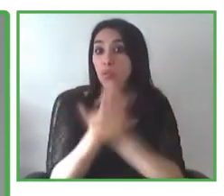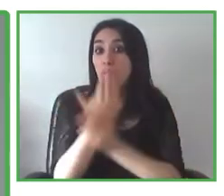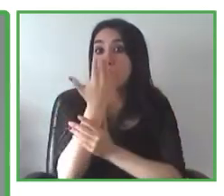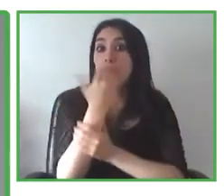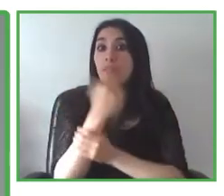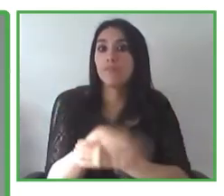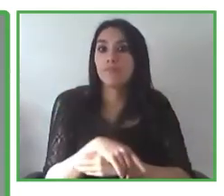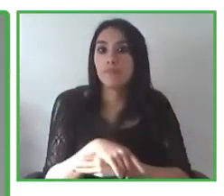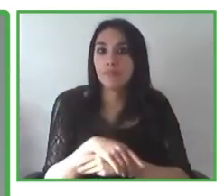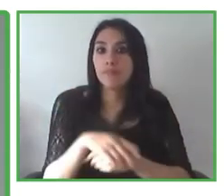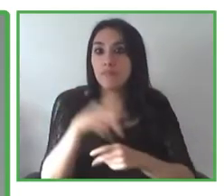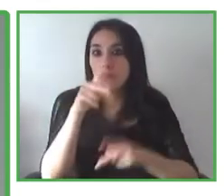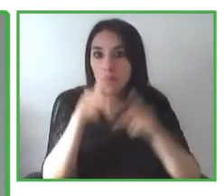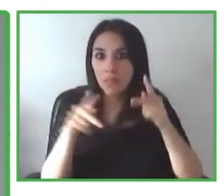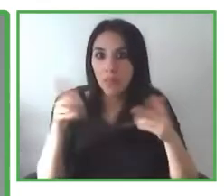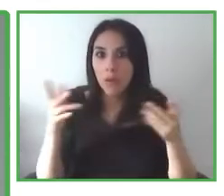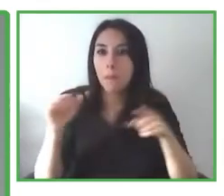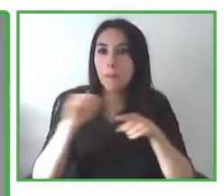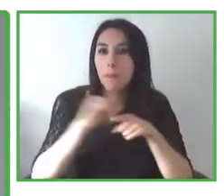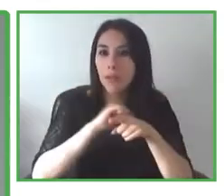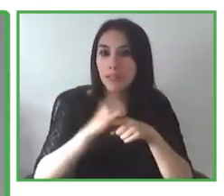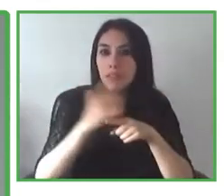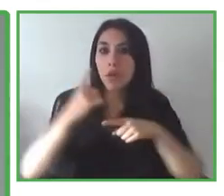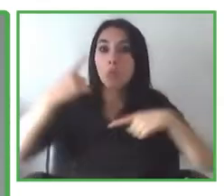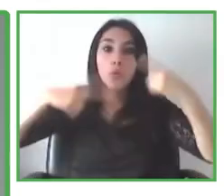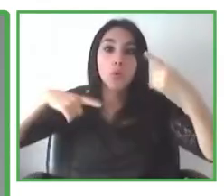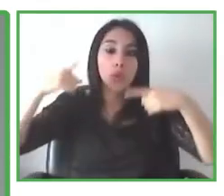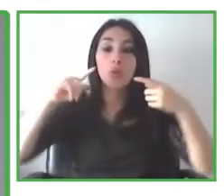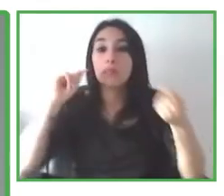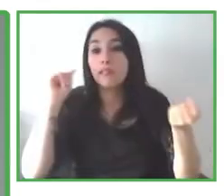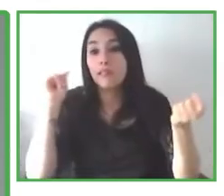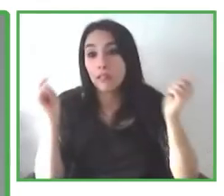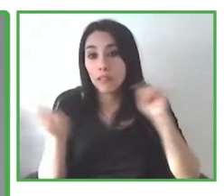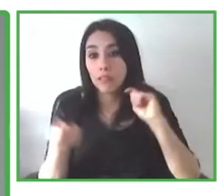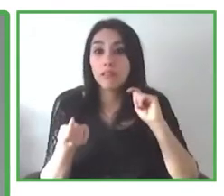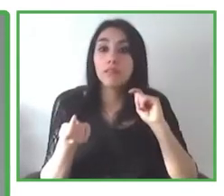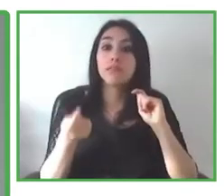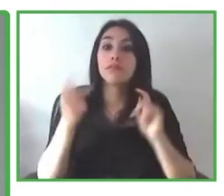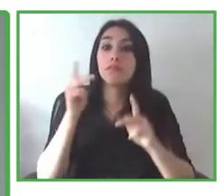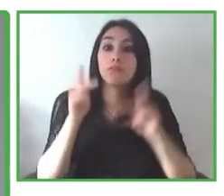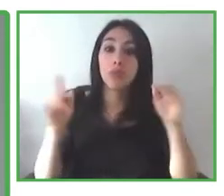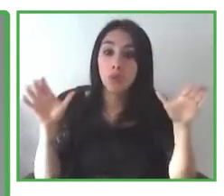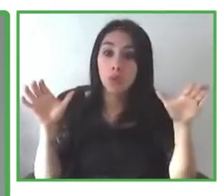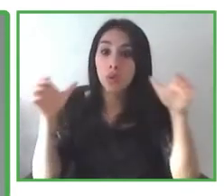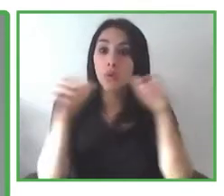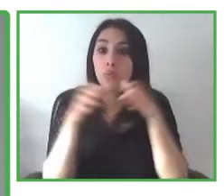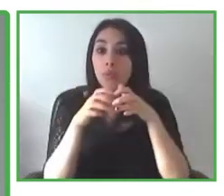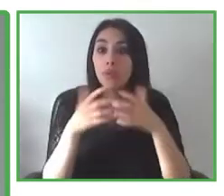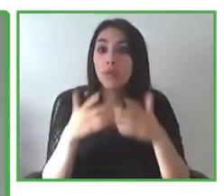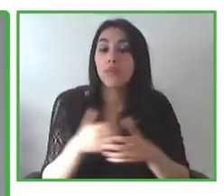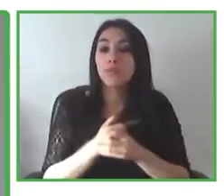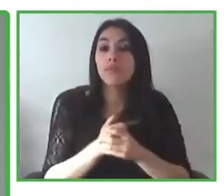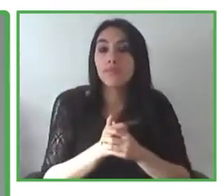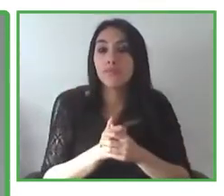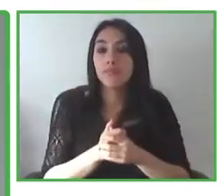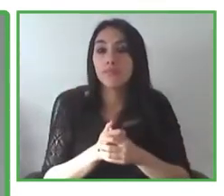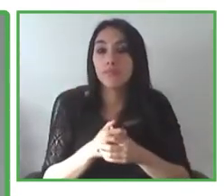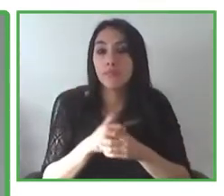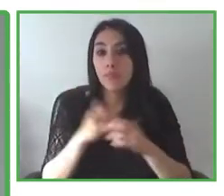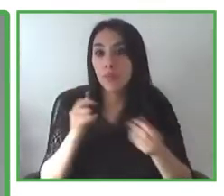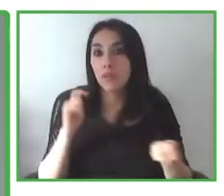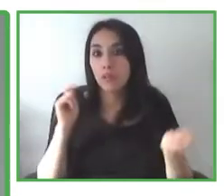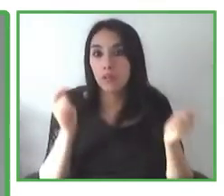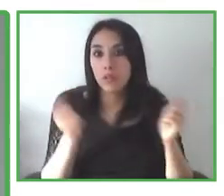cambio al crear comunidades significativas, cambio al utilizar la métrica global de Ciro Project,